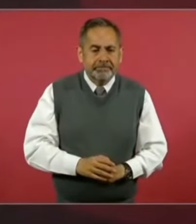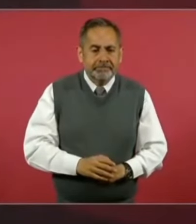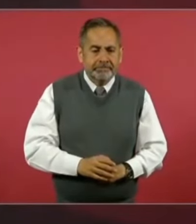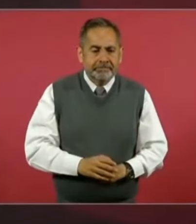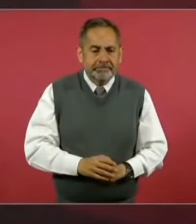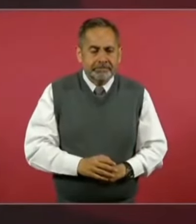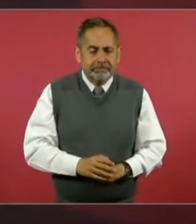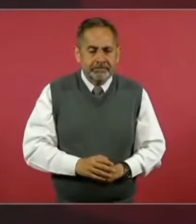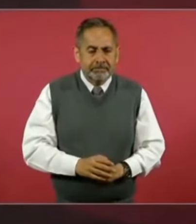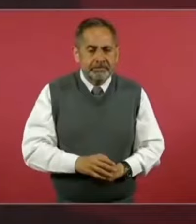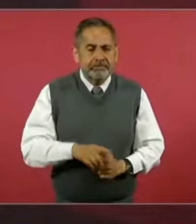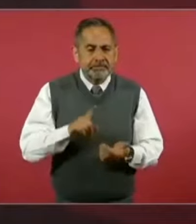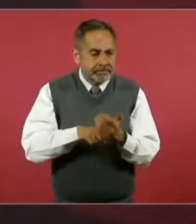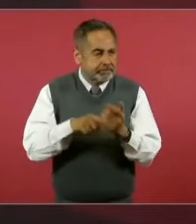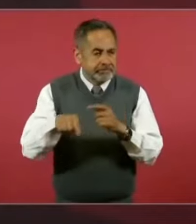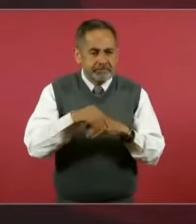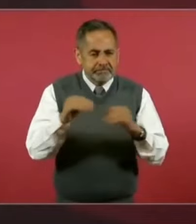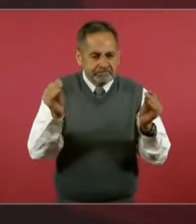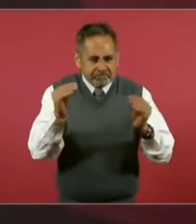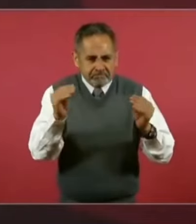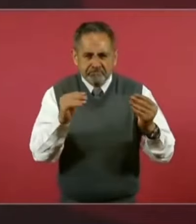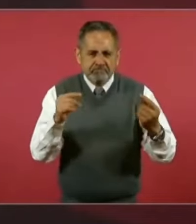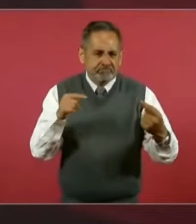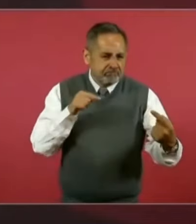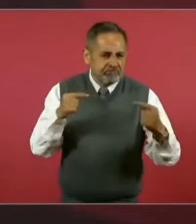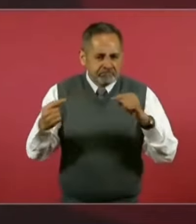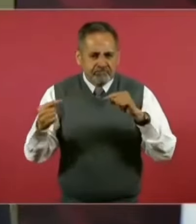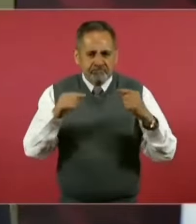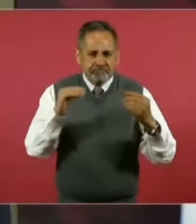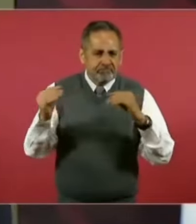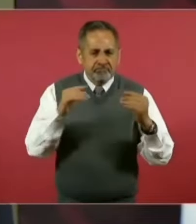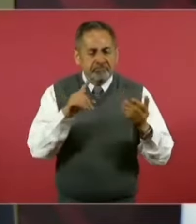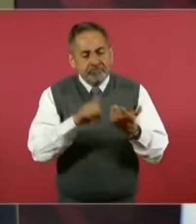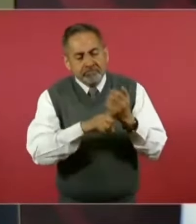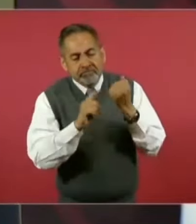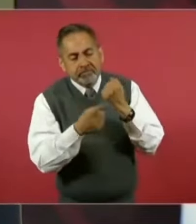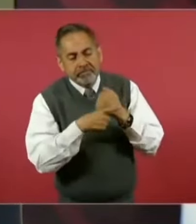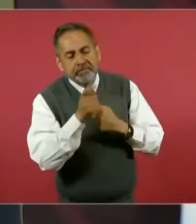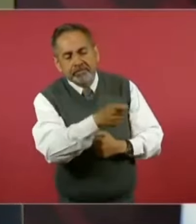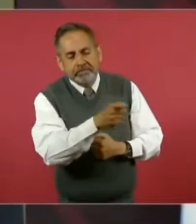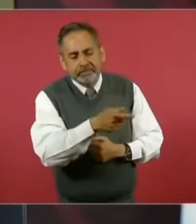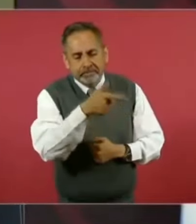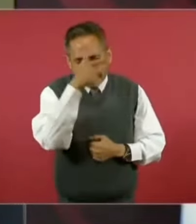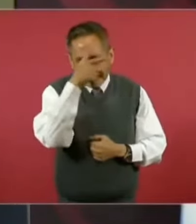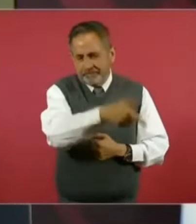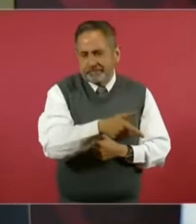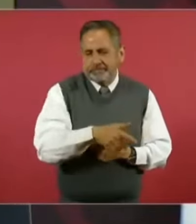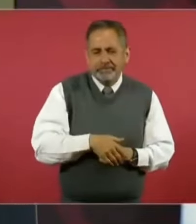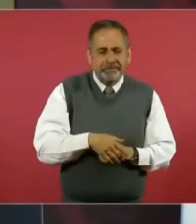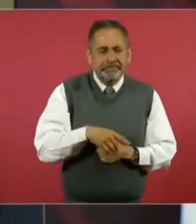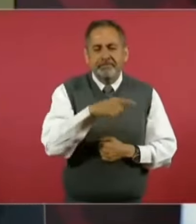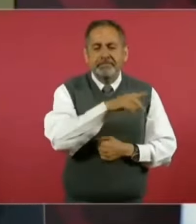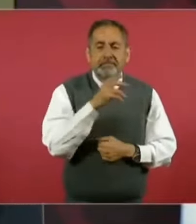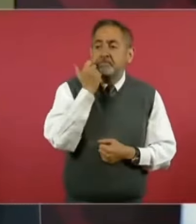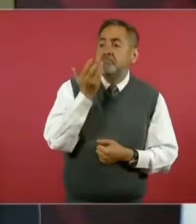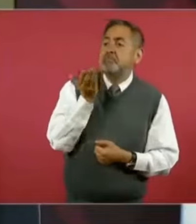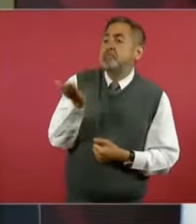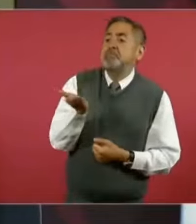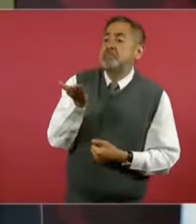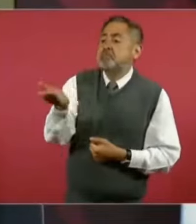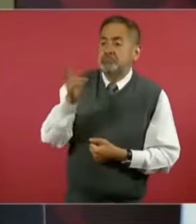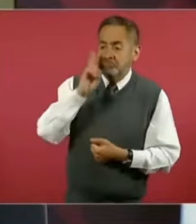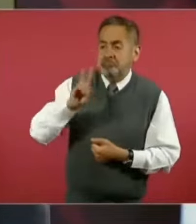debates, cuál es el fondo. No es nada más un